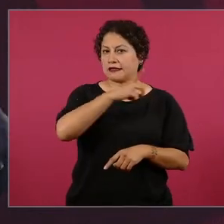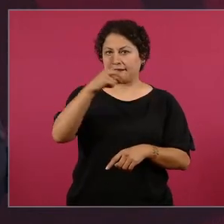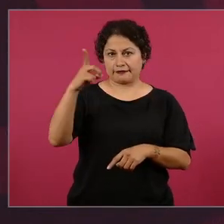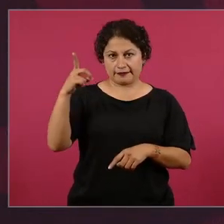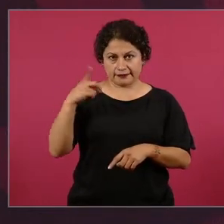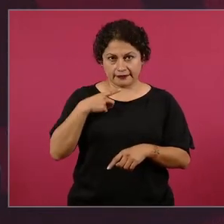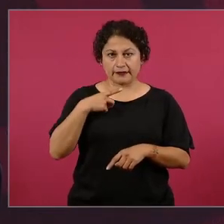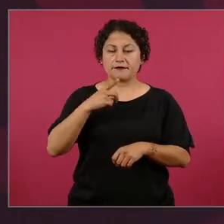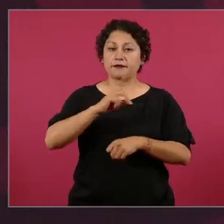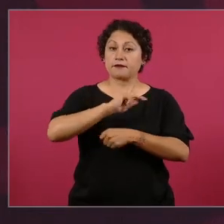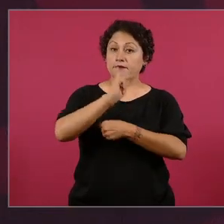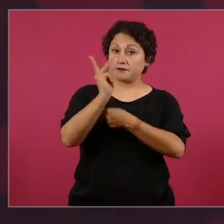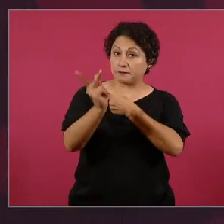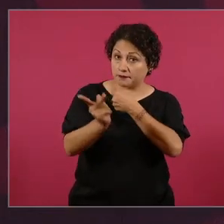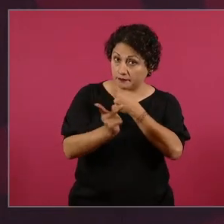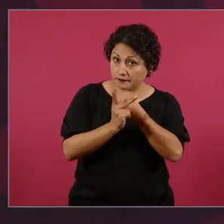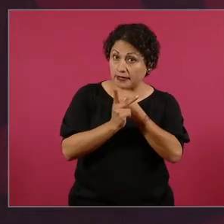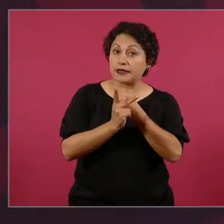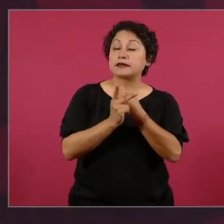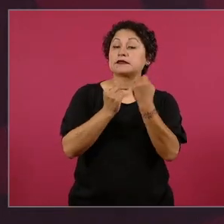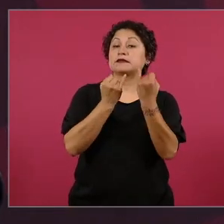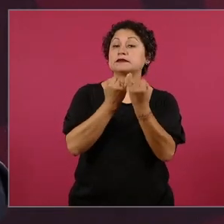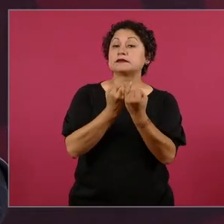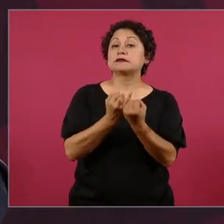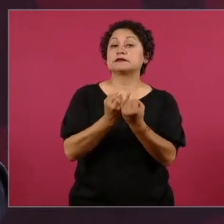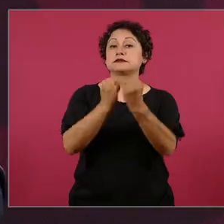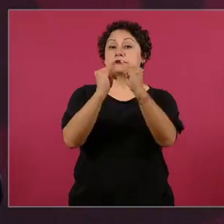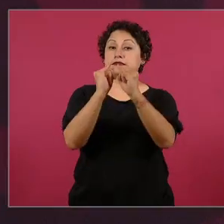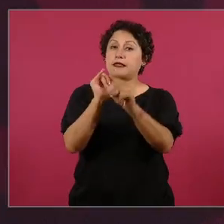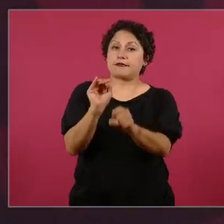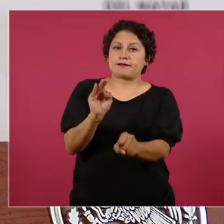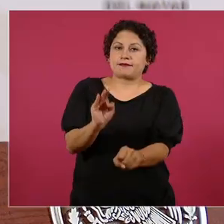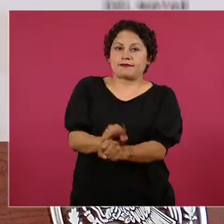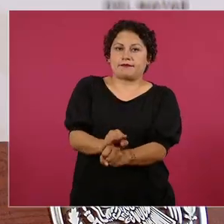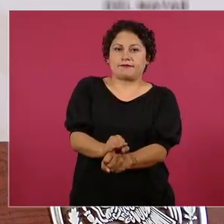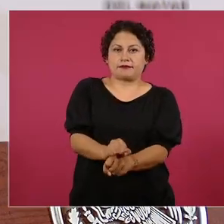soberanía de de sus pueblos